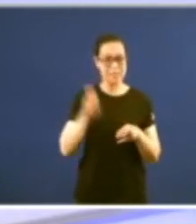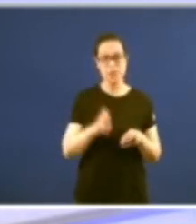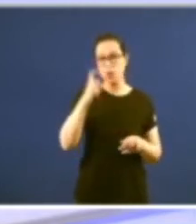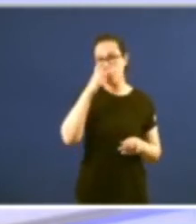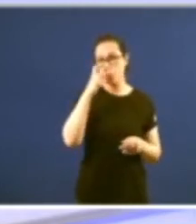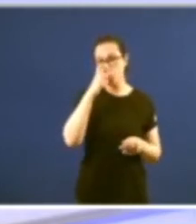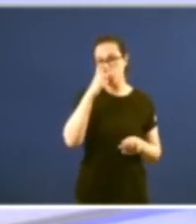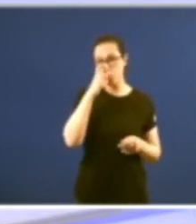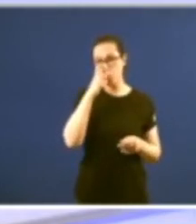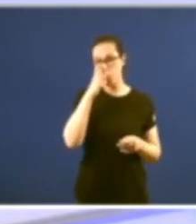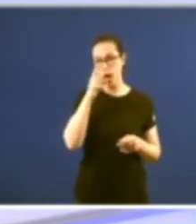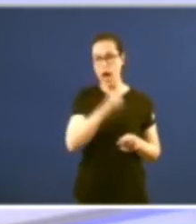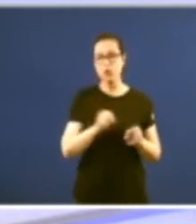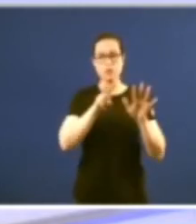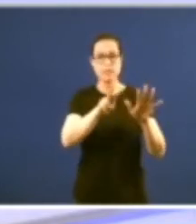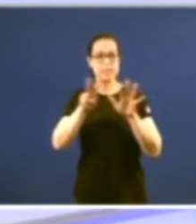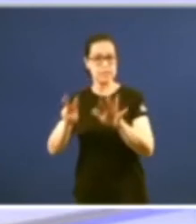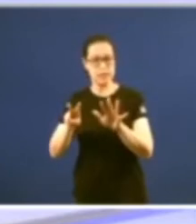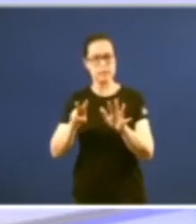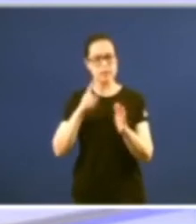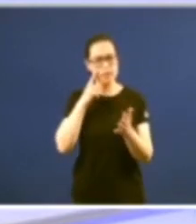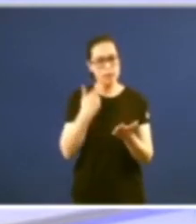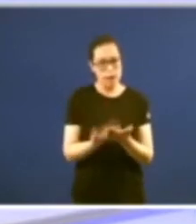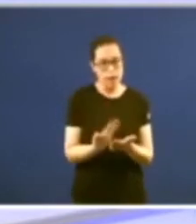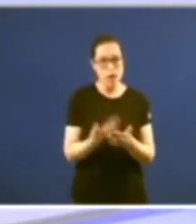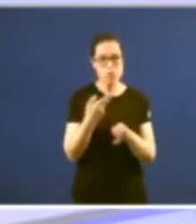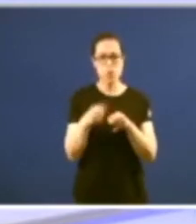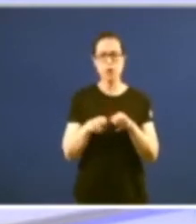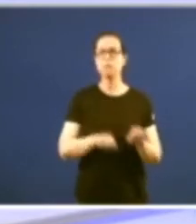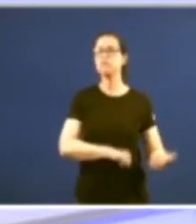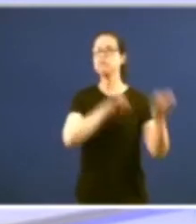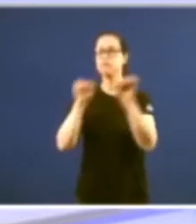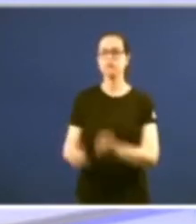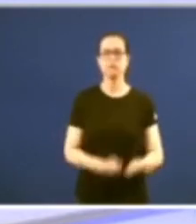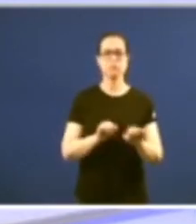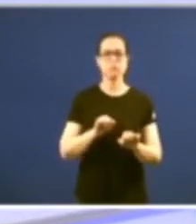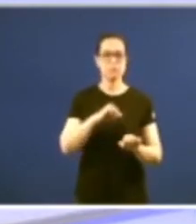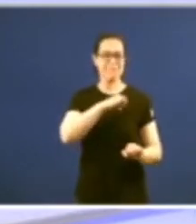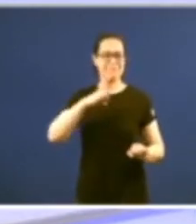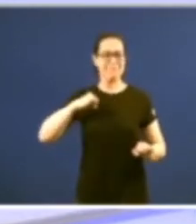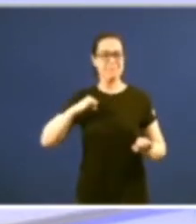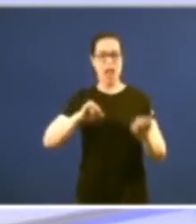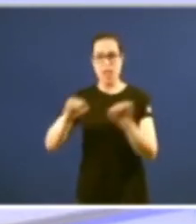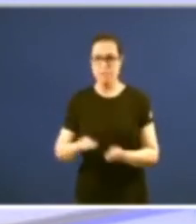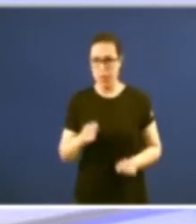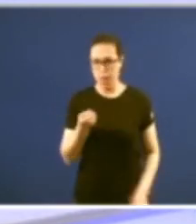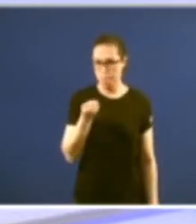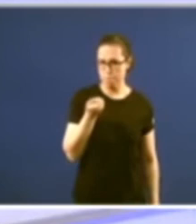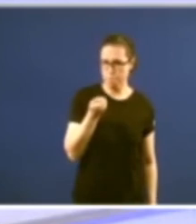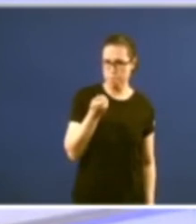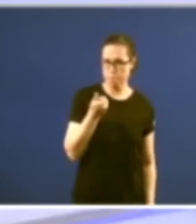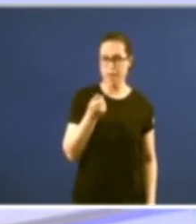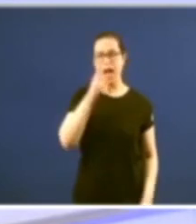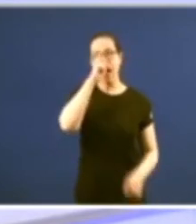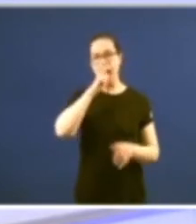1977 non se mostraban tan ardorosamente defensoras do Estado das autonomías Lembremos aquel café para